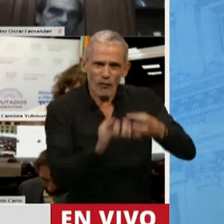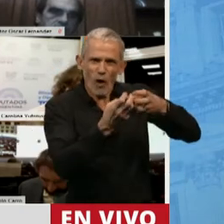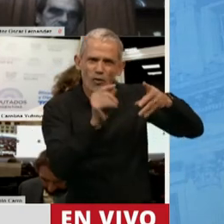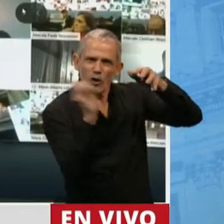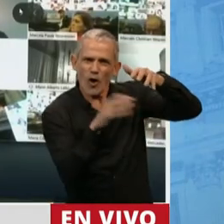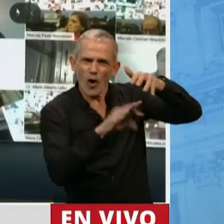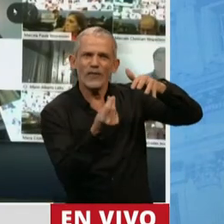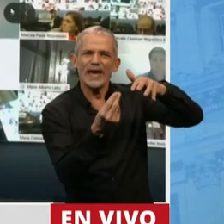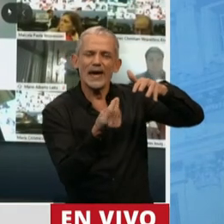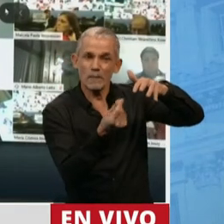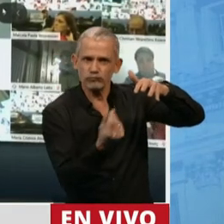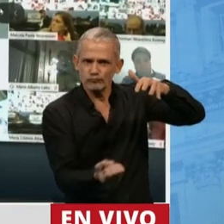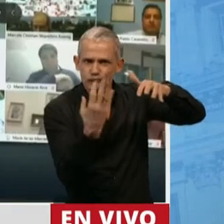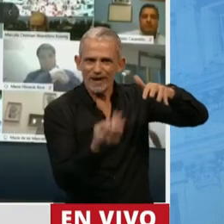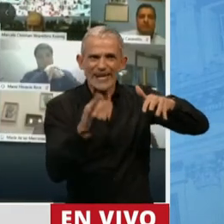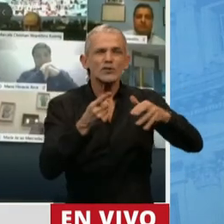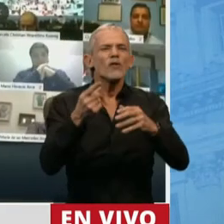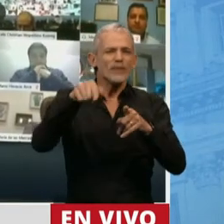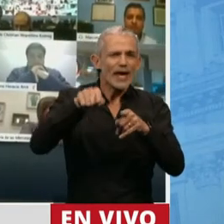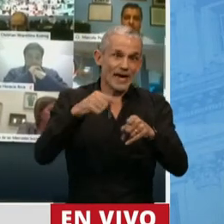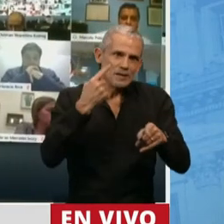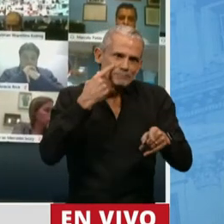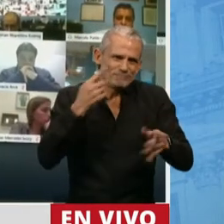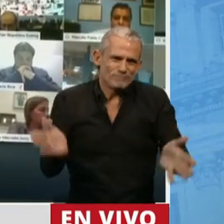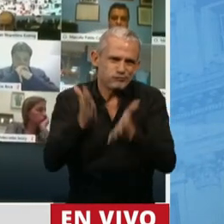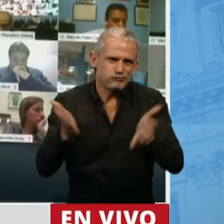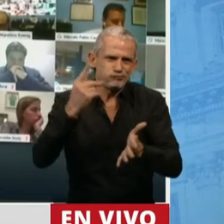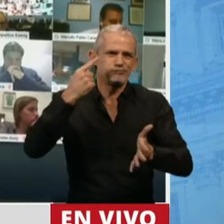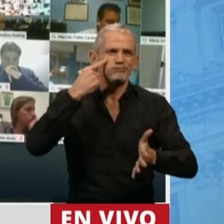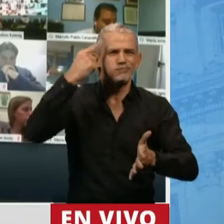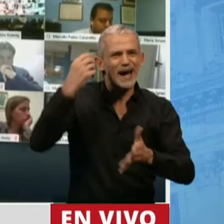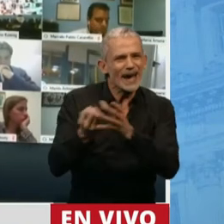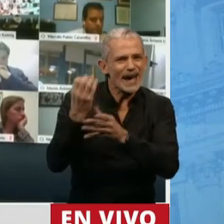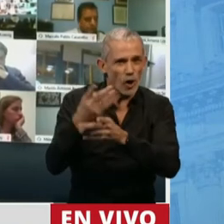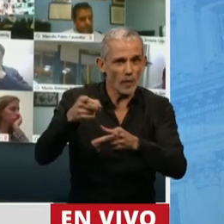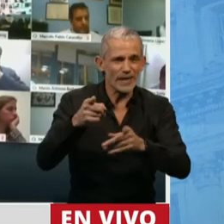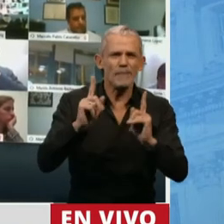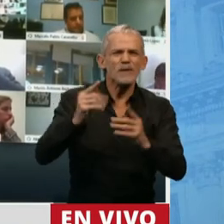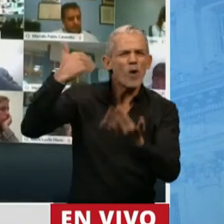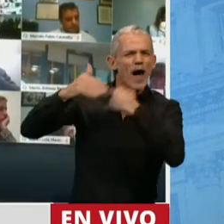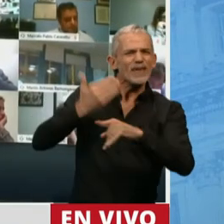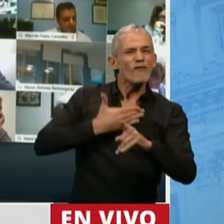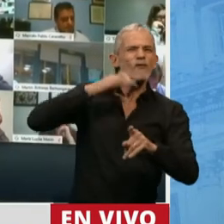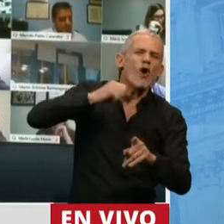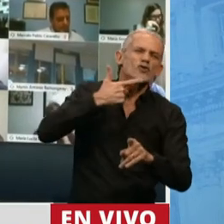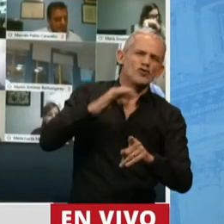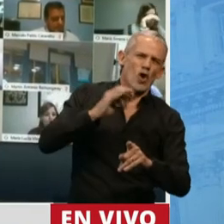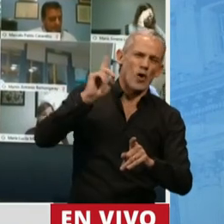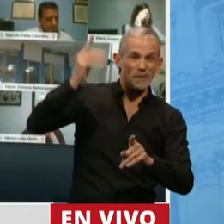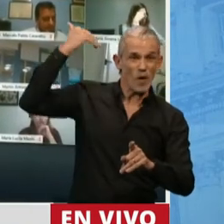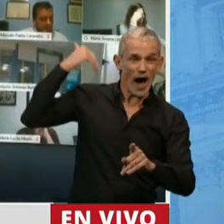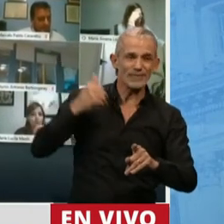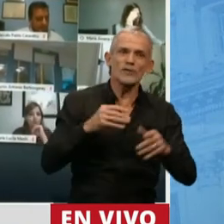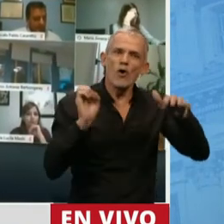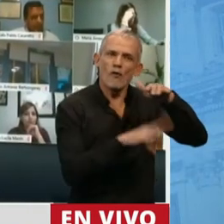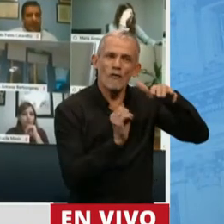Conocimiento, que en algún lugar viene a retomar el FONSOFT, que fue clave para poder estimular toda la industria del software